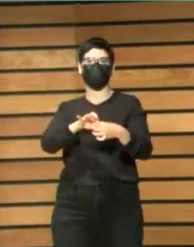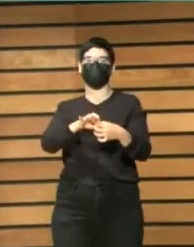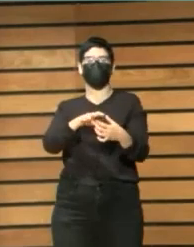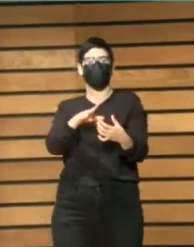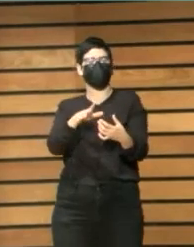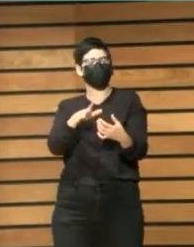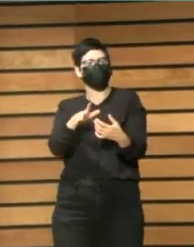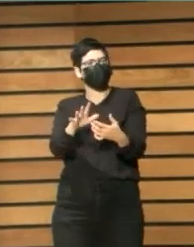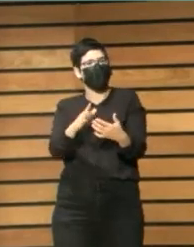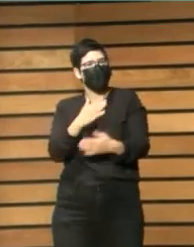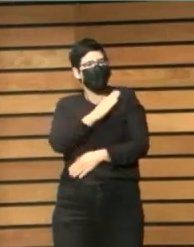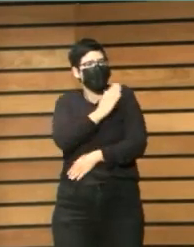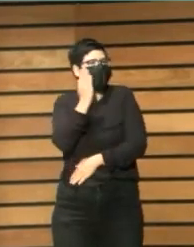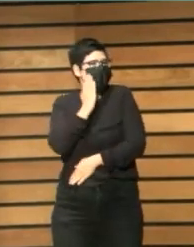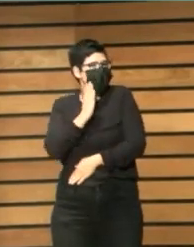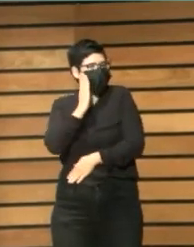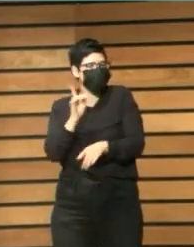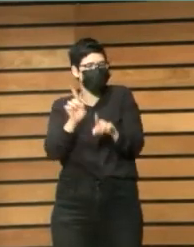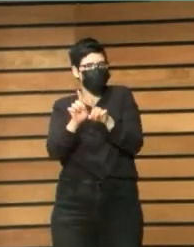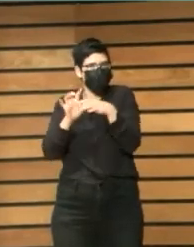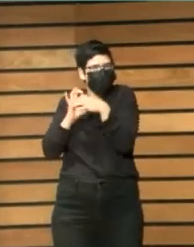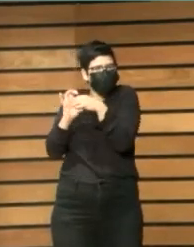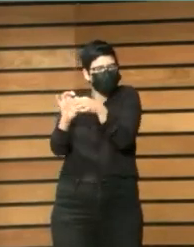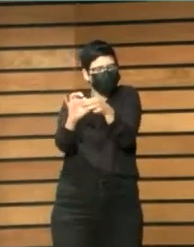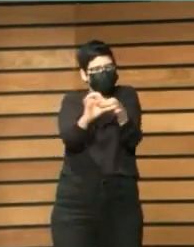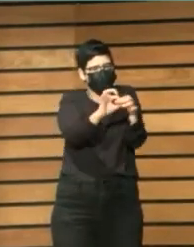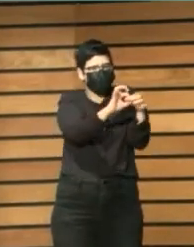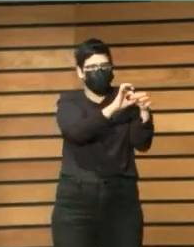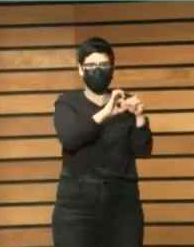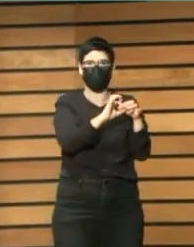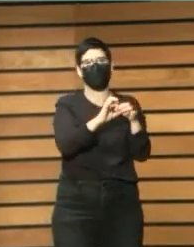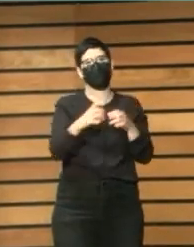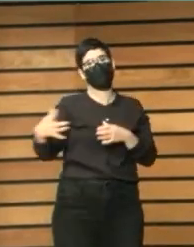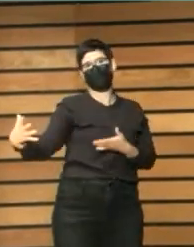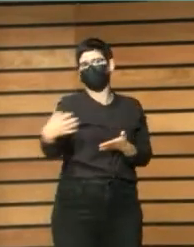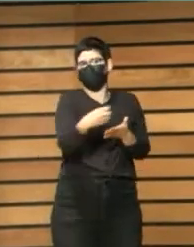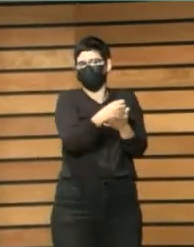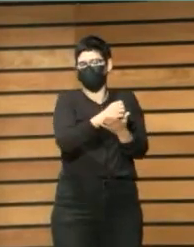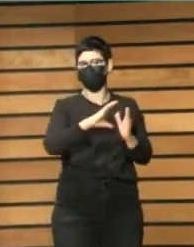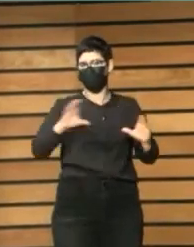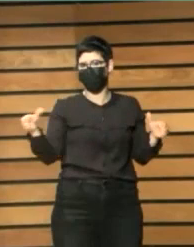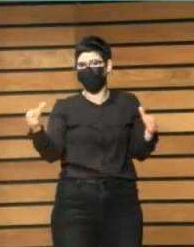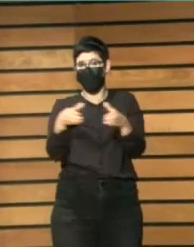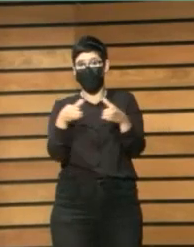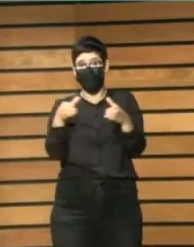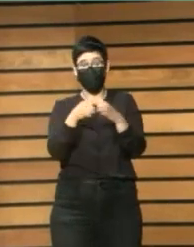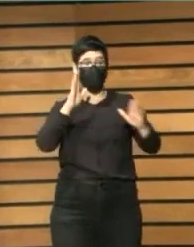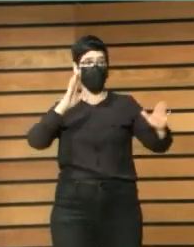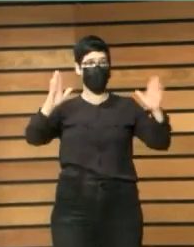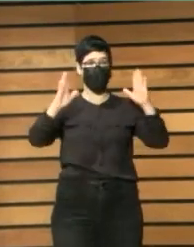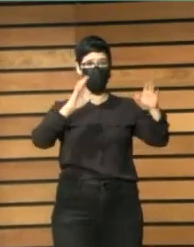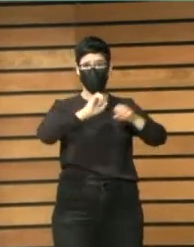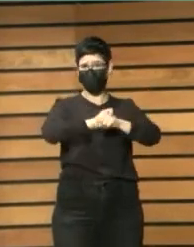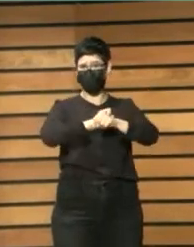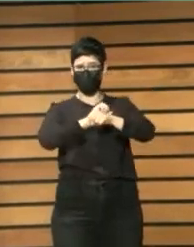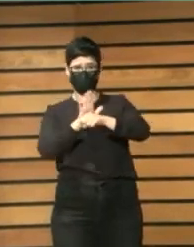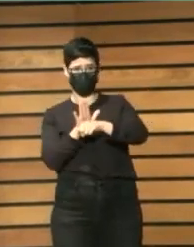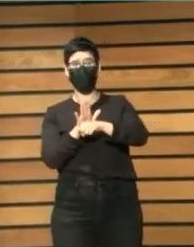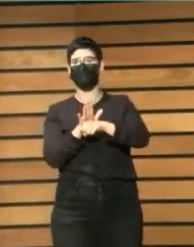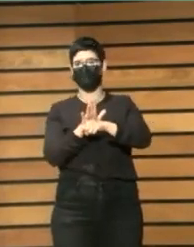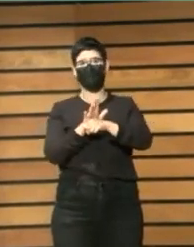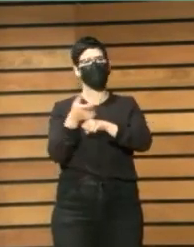crea entre todos, entre unos y otros. Pero durante la pandemia también se nos